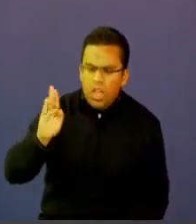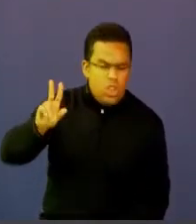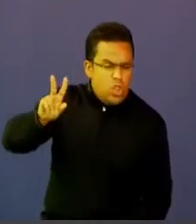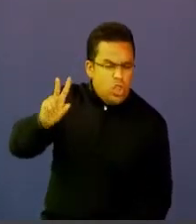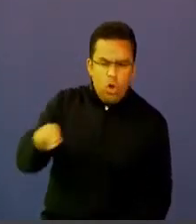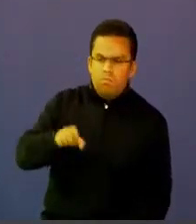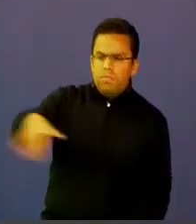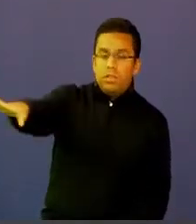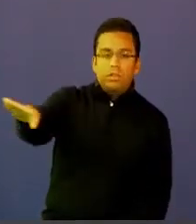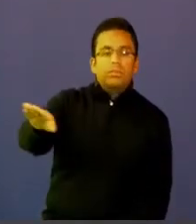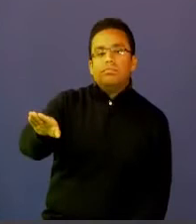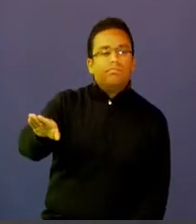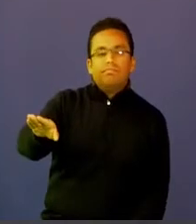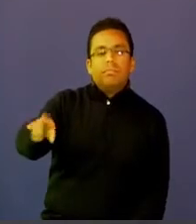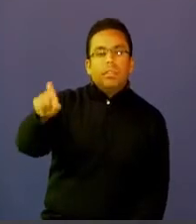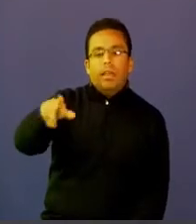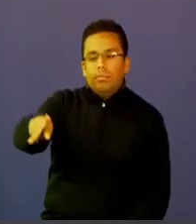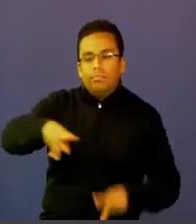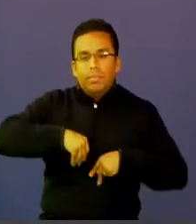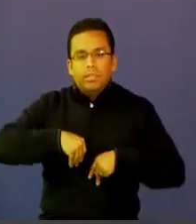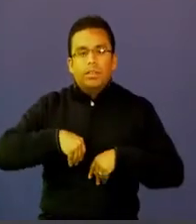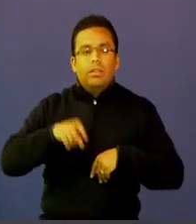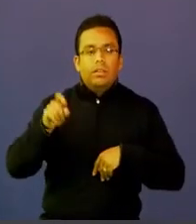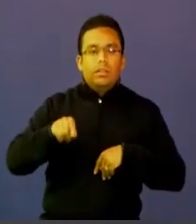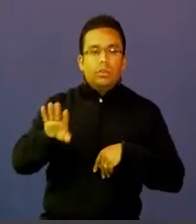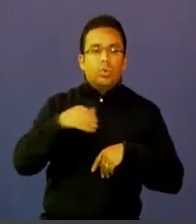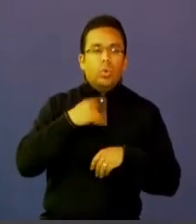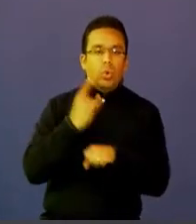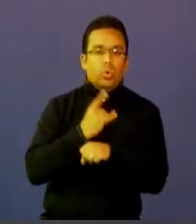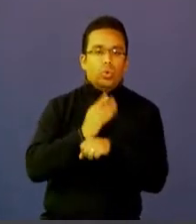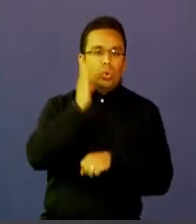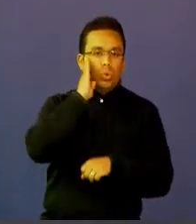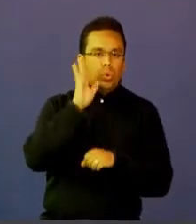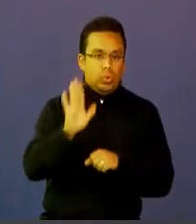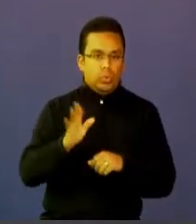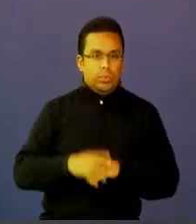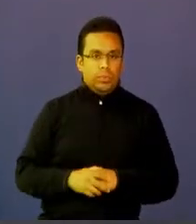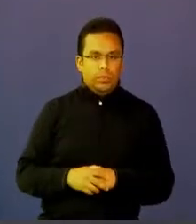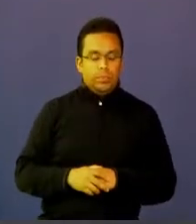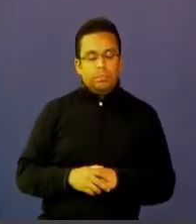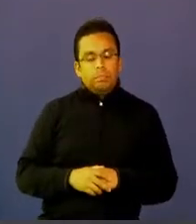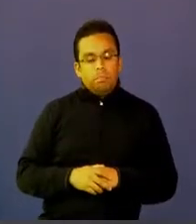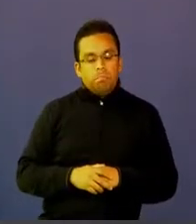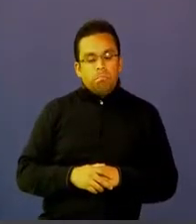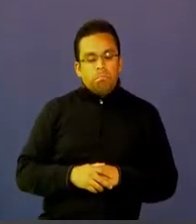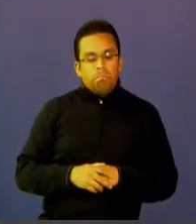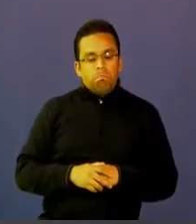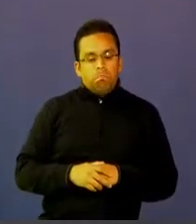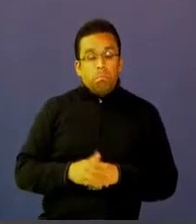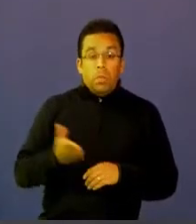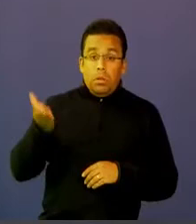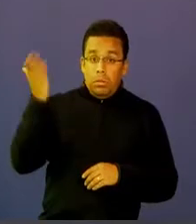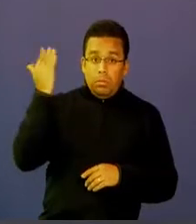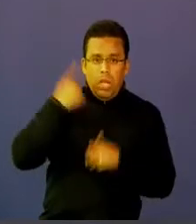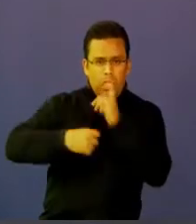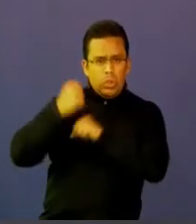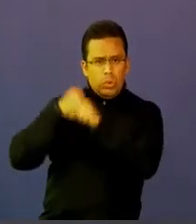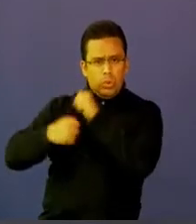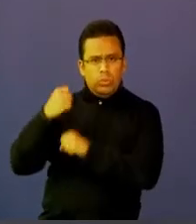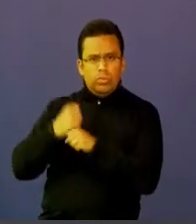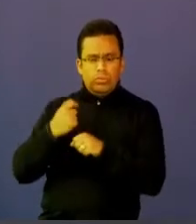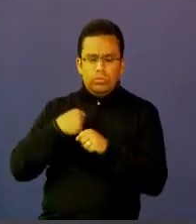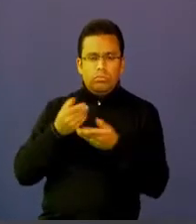manera definitiva el uso de la tecnología en el aula de clase. Hace algunos años se encontraban algunas